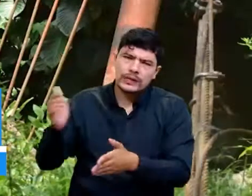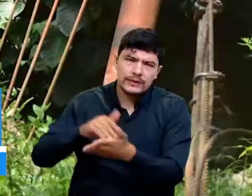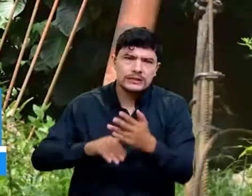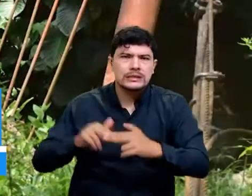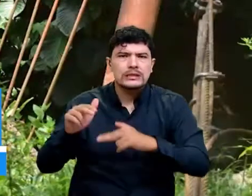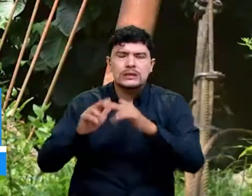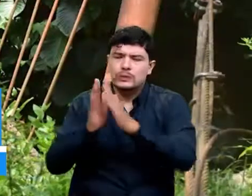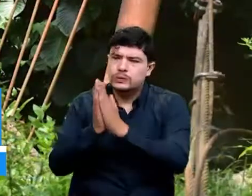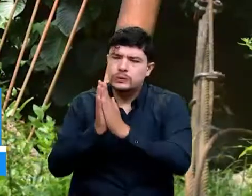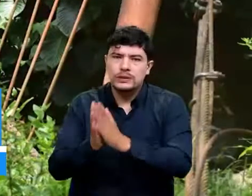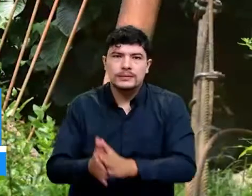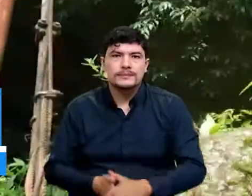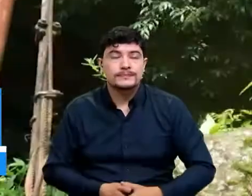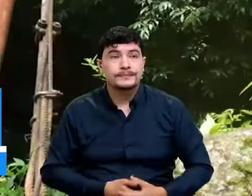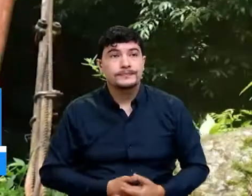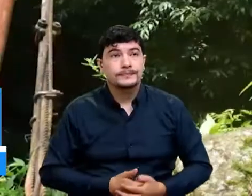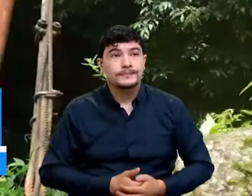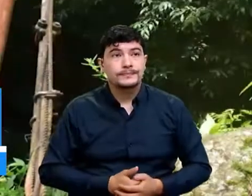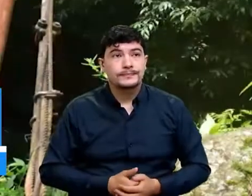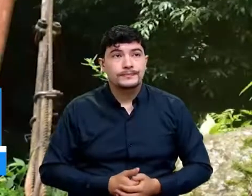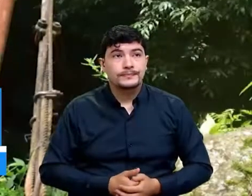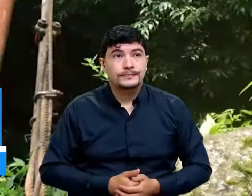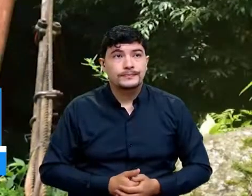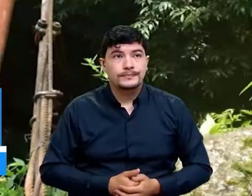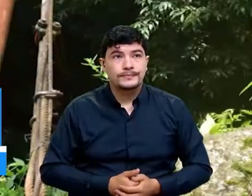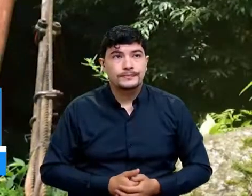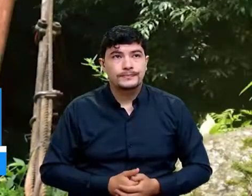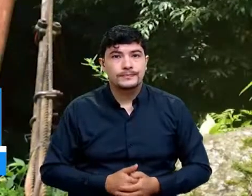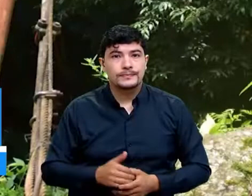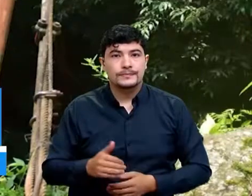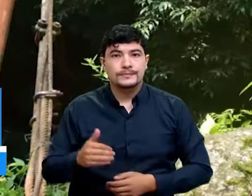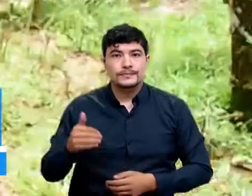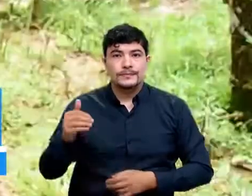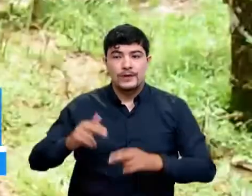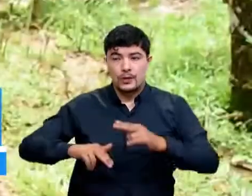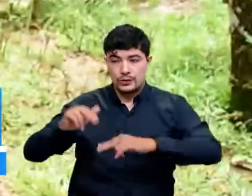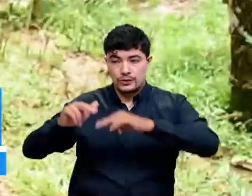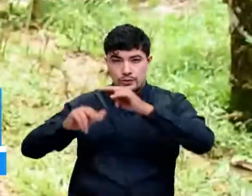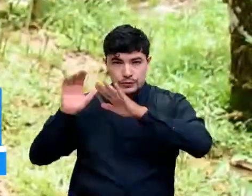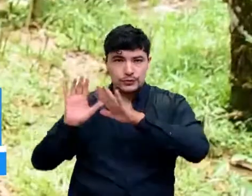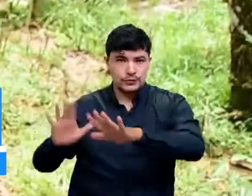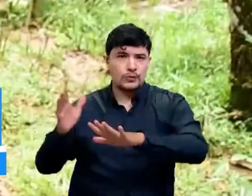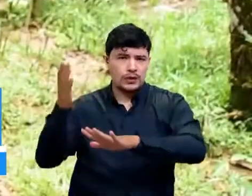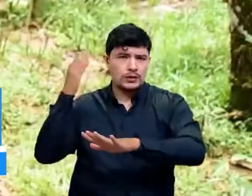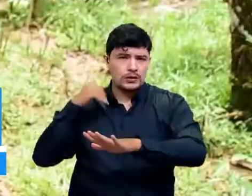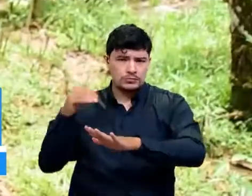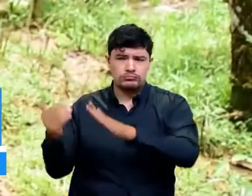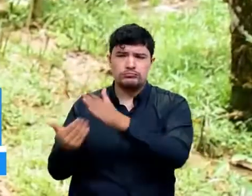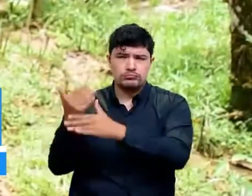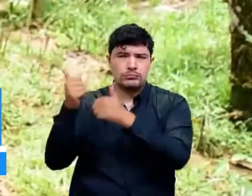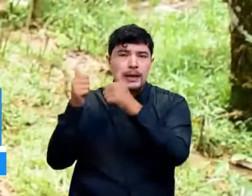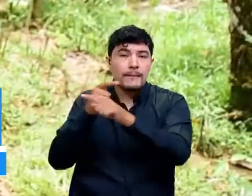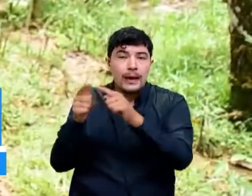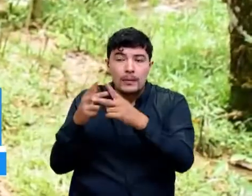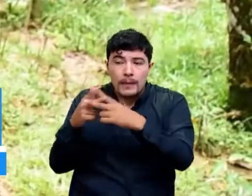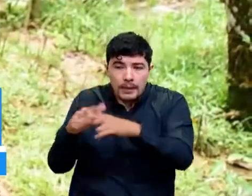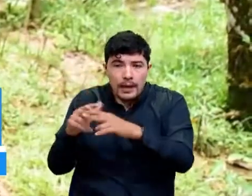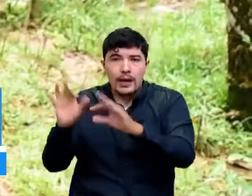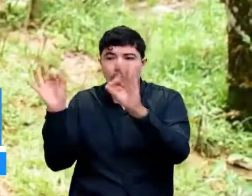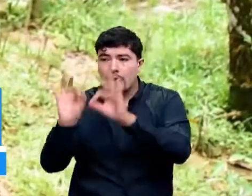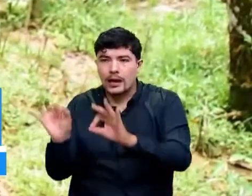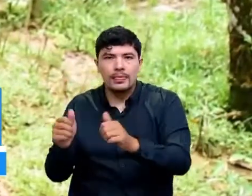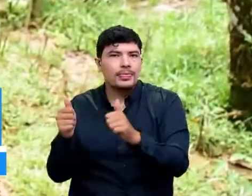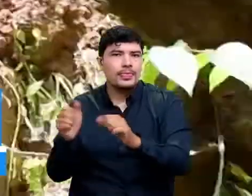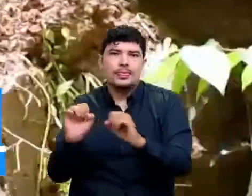hoy en día, pues la obra no se le puso el mantenimiento que debía de ser y la quebrada la espató, el muro y